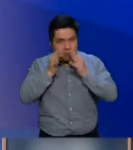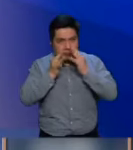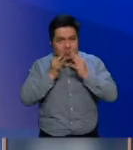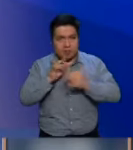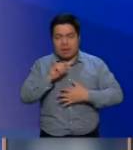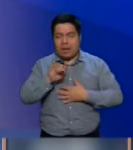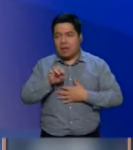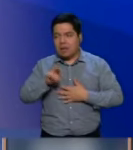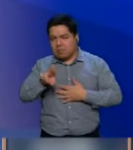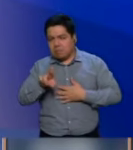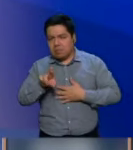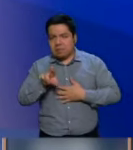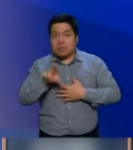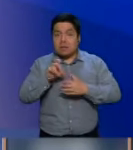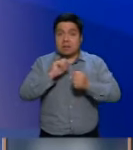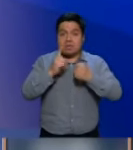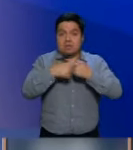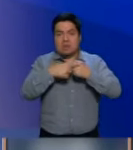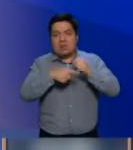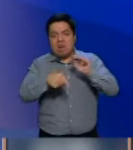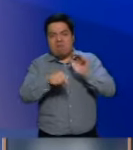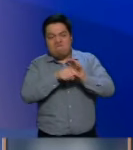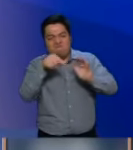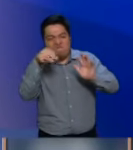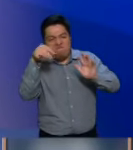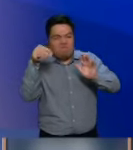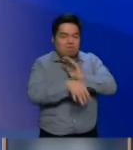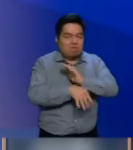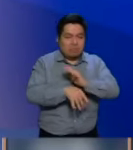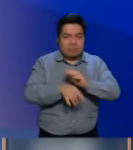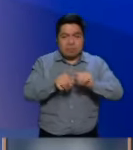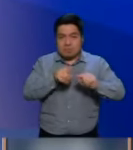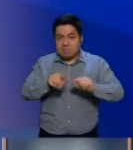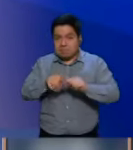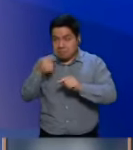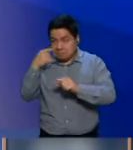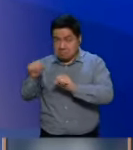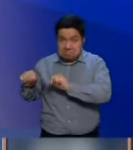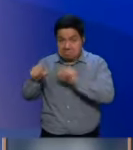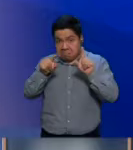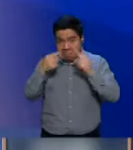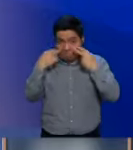planteó un escenario apocalíptico que podría tomar desprevenido a más de uno. Veamos.